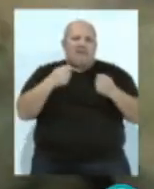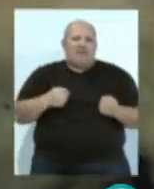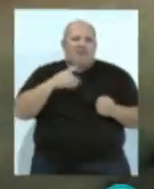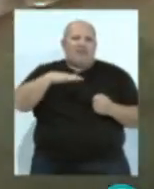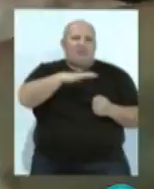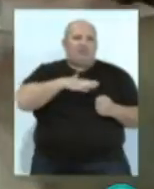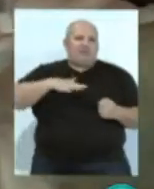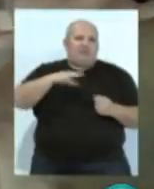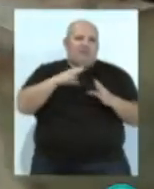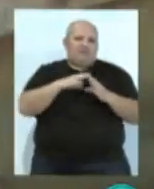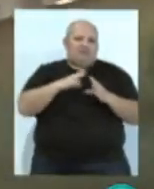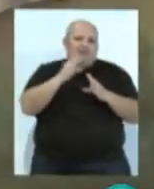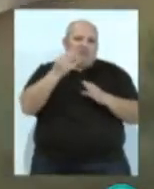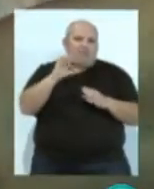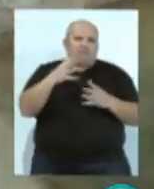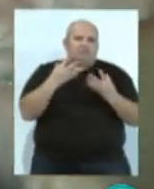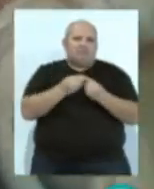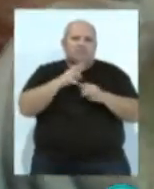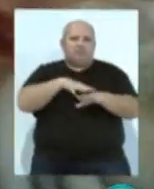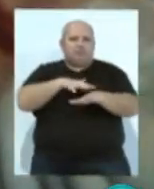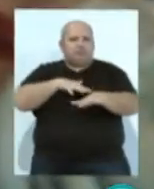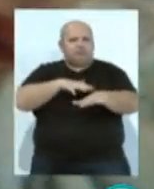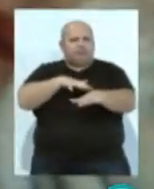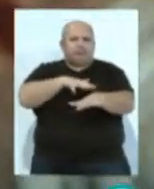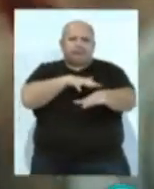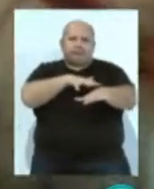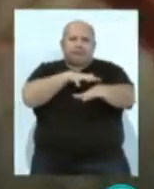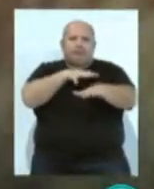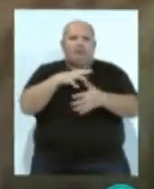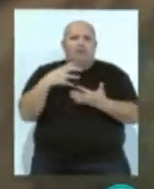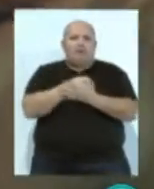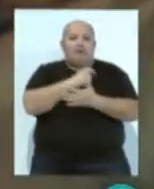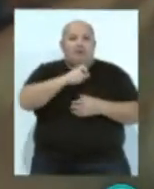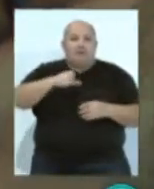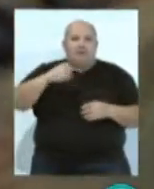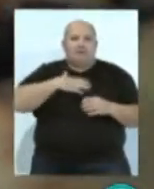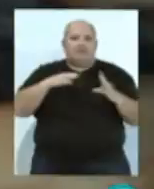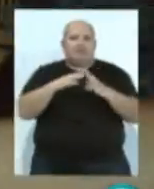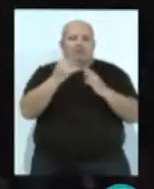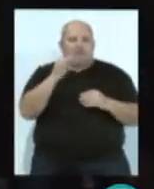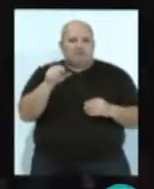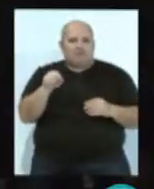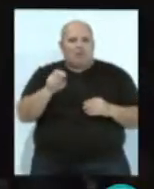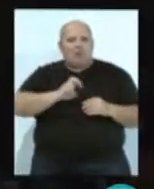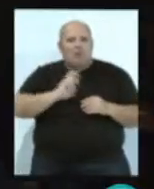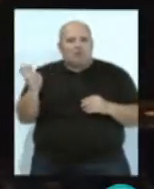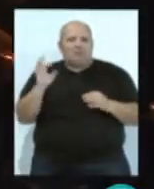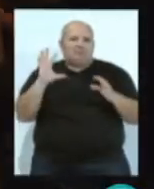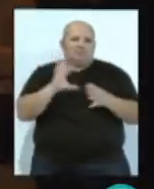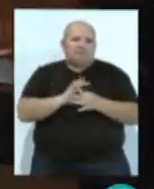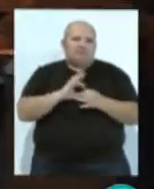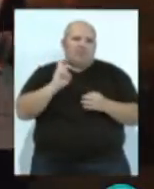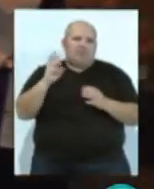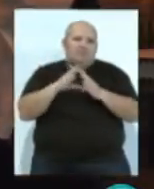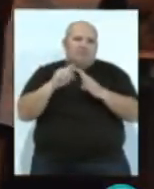las calles de la feligresía, acompañado por numerosos devotos. Muchos feligreses de Santo Tomás. Otros feligreses de